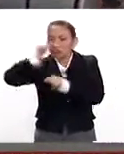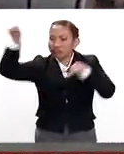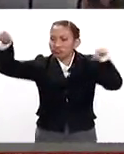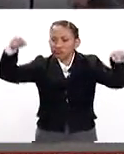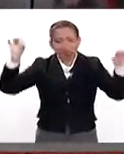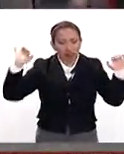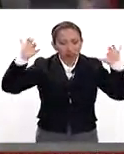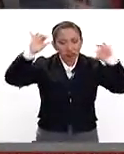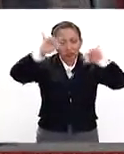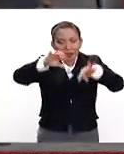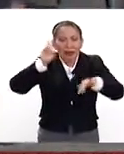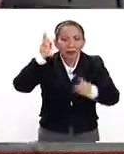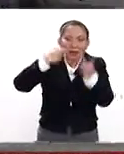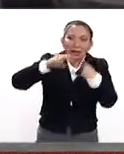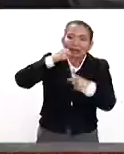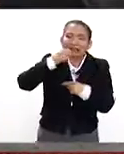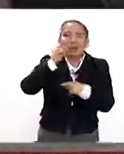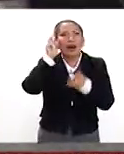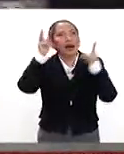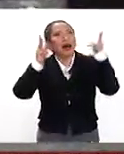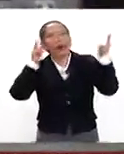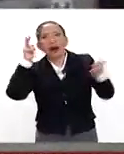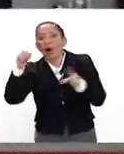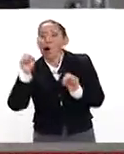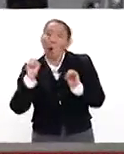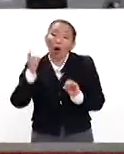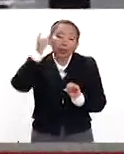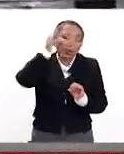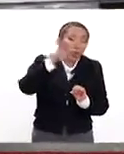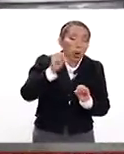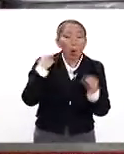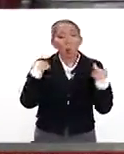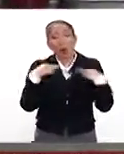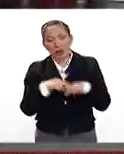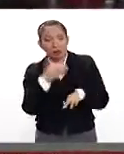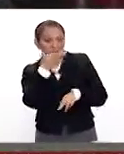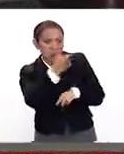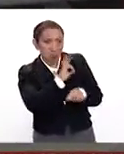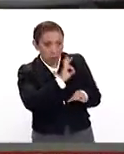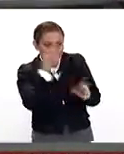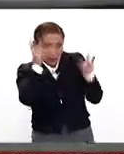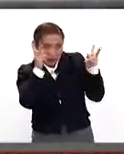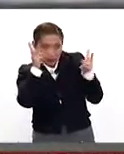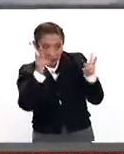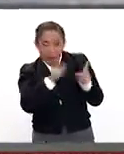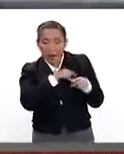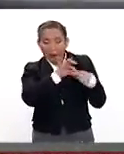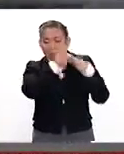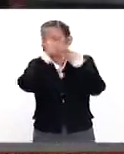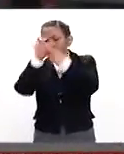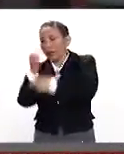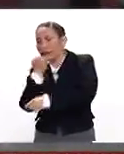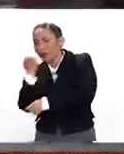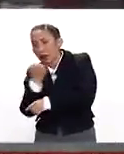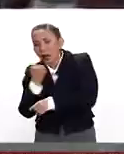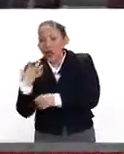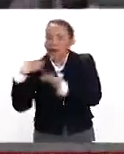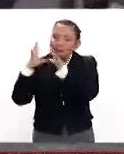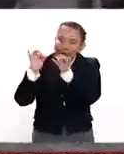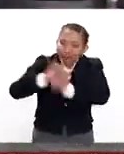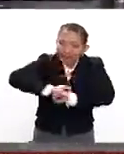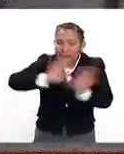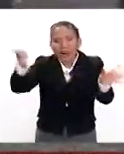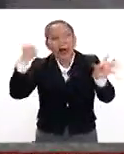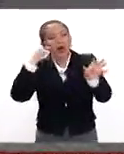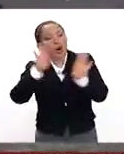clases vienen los pequeños y si no, al director o los maestros piden y los bomberos van a sus escuelas, dan pláticas de